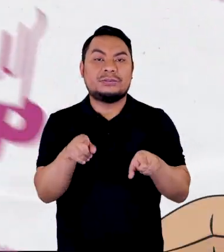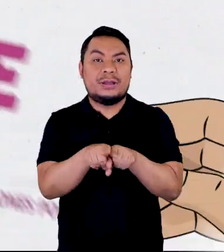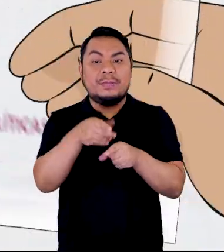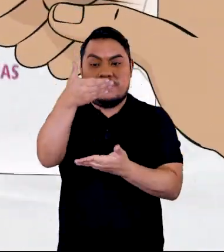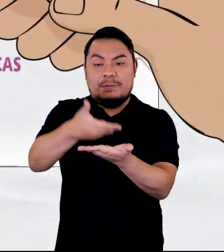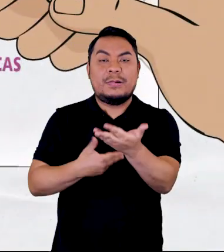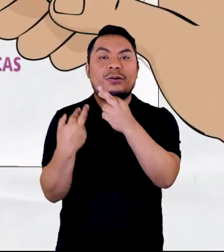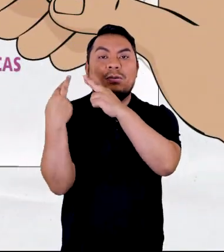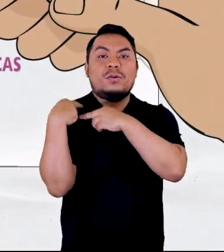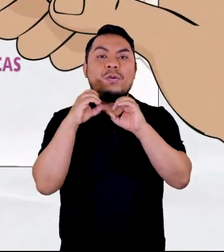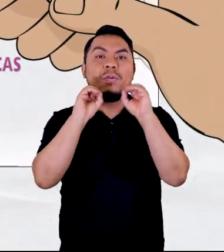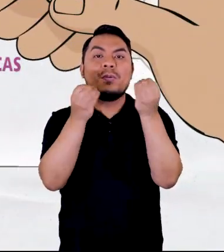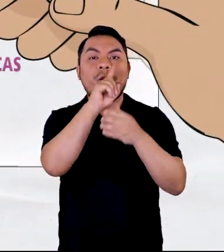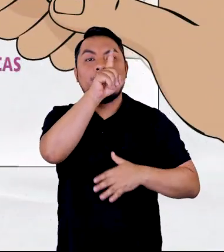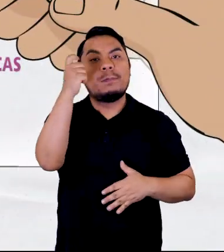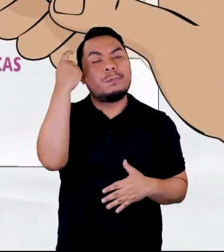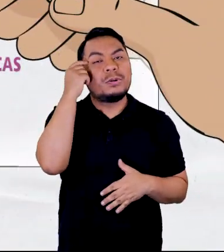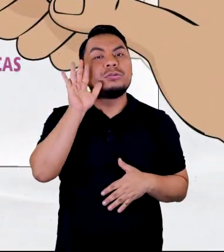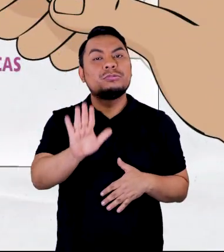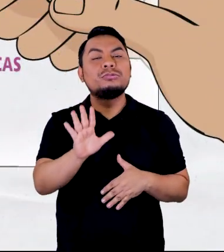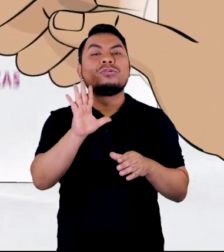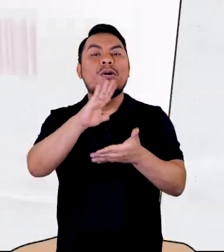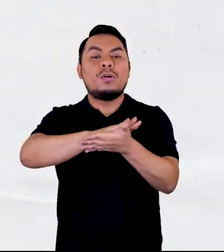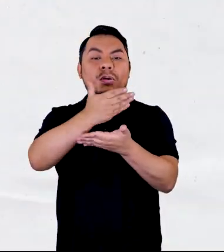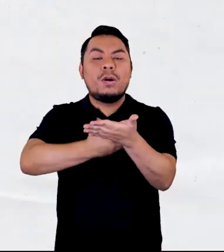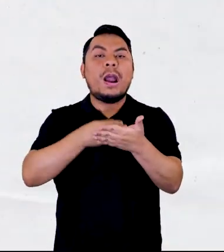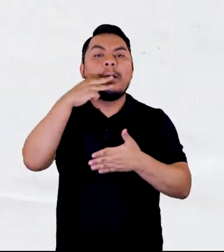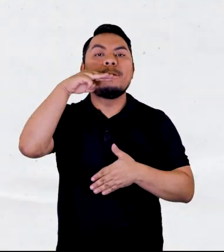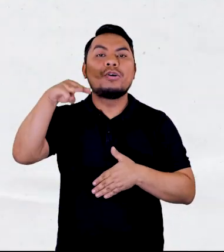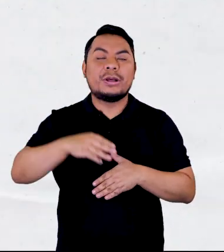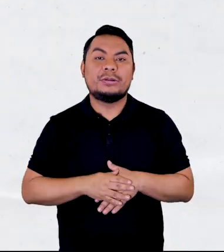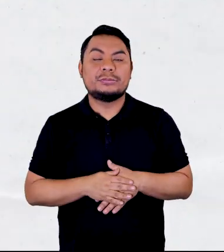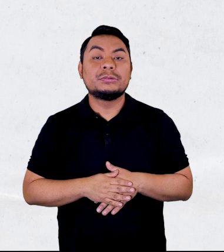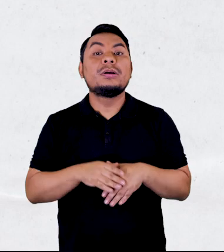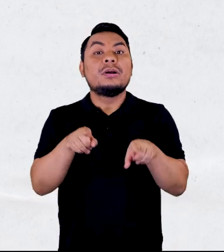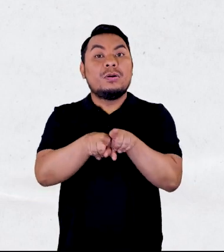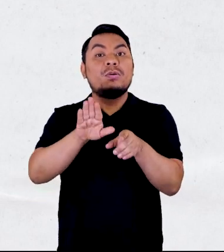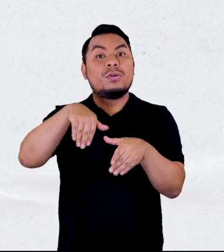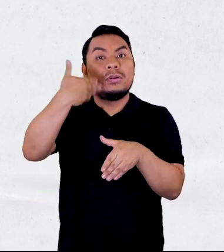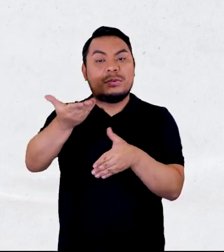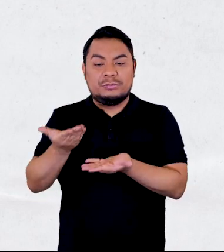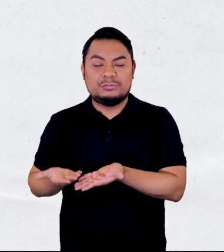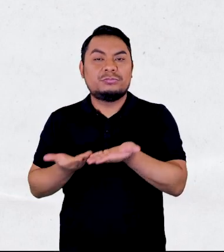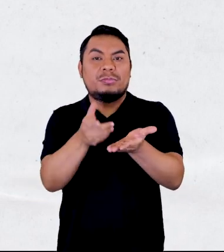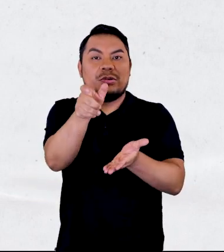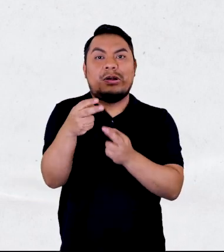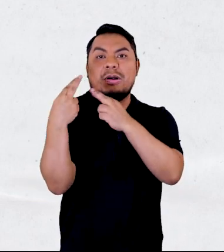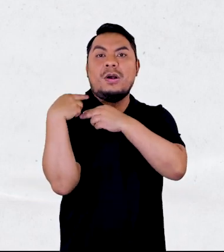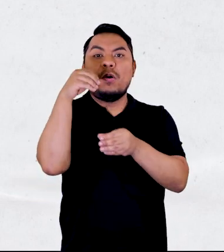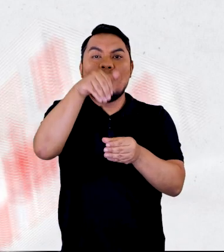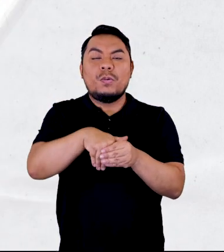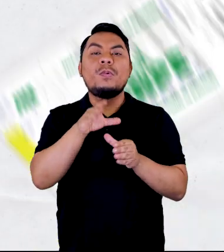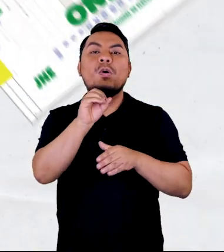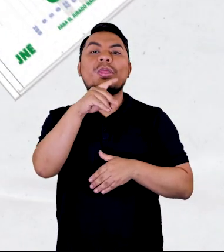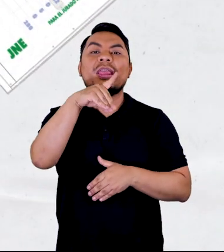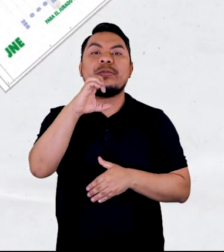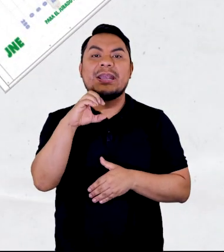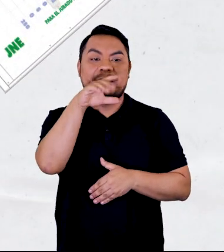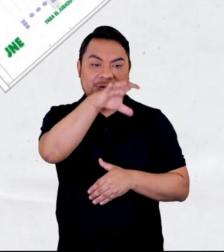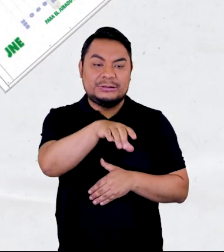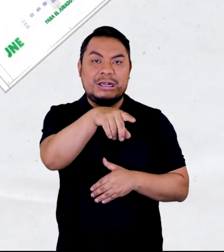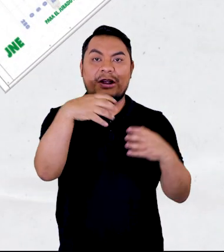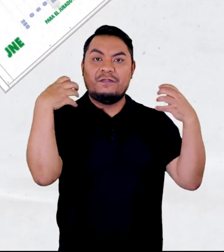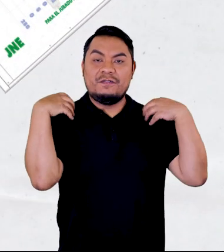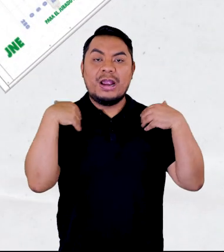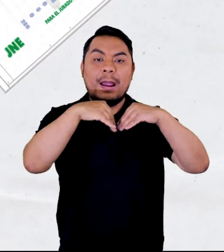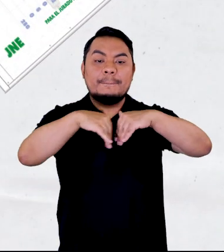personeros de las organizaciones políticas, Sobre Morado. Luego, son llevadas por personal de la OMPE a las ODP, donde